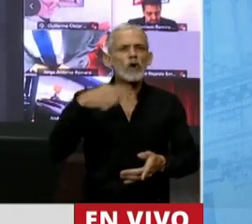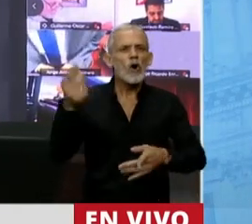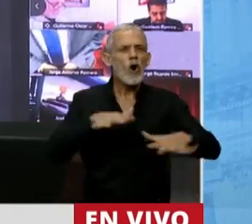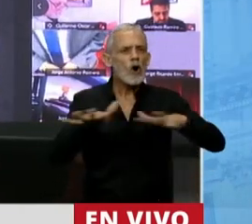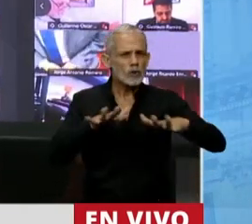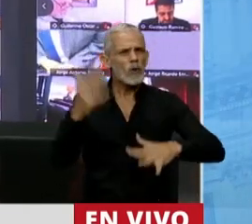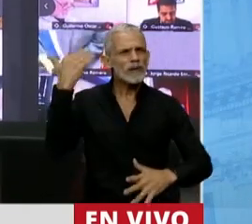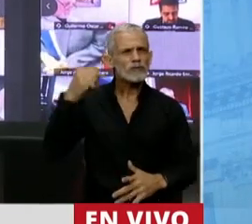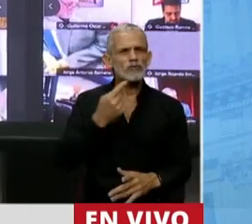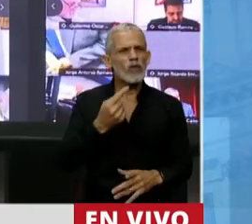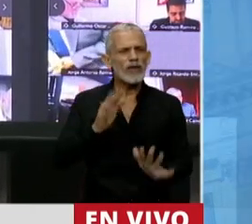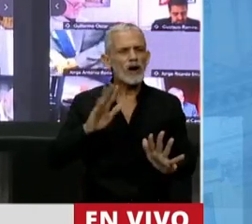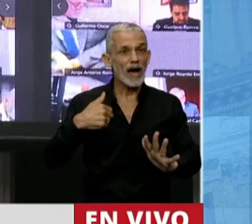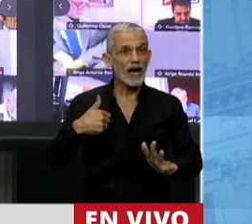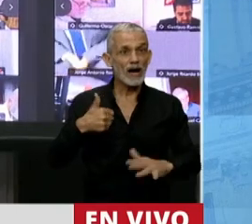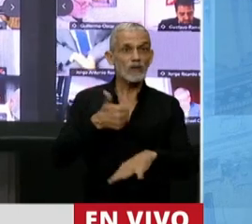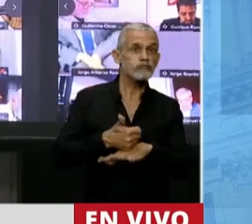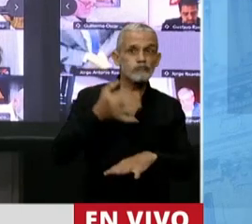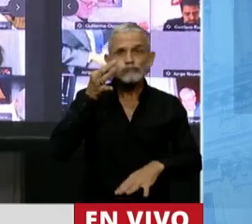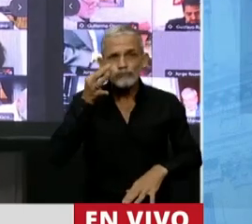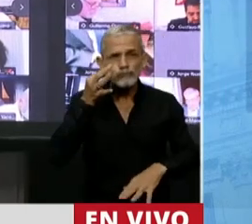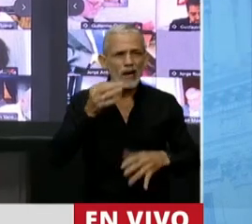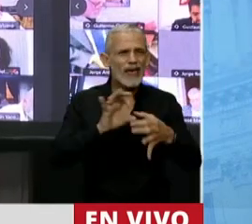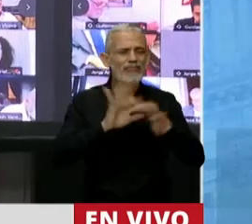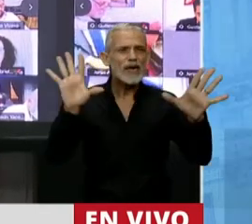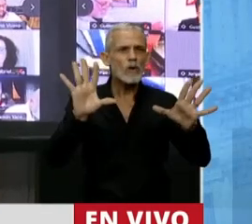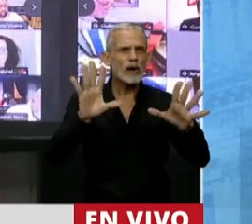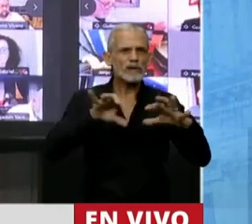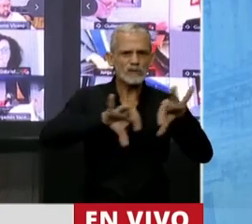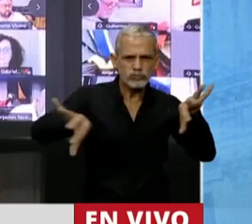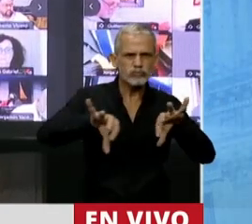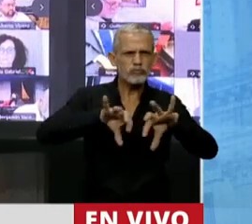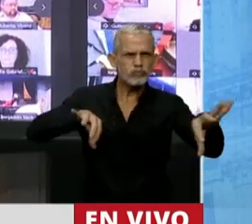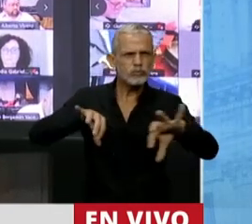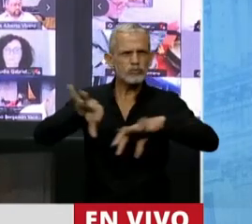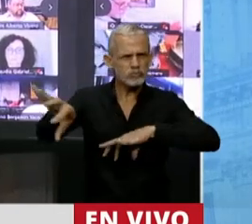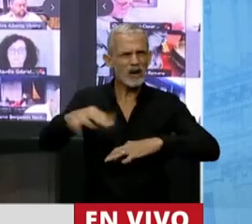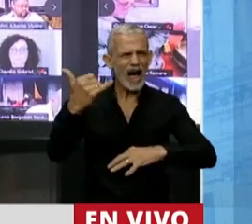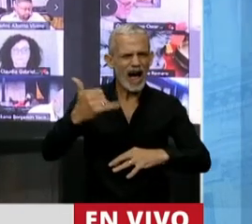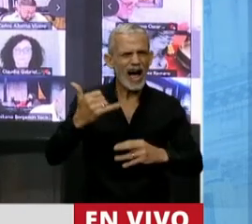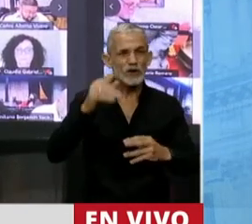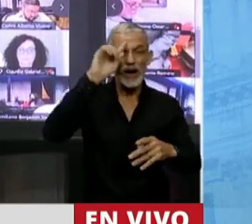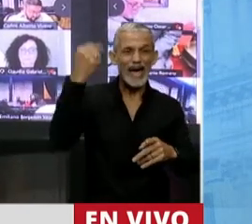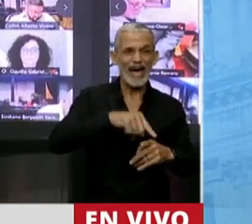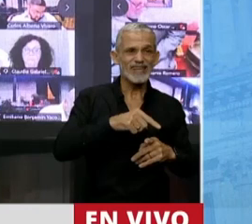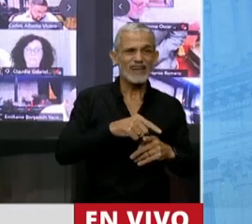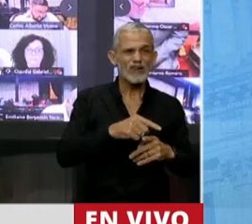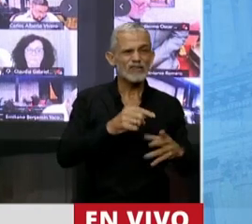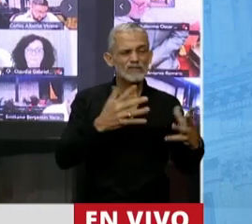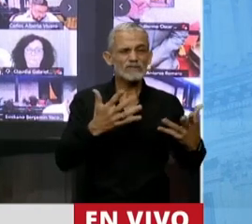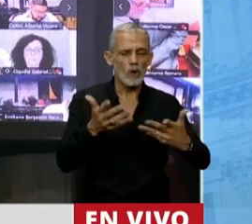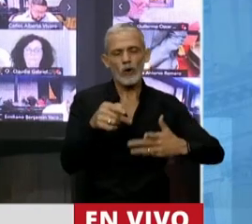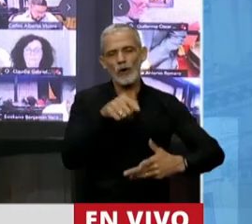recinto dije que asistimos a democracias cada vez más agrietadas, donde el Estado de excepción,